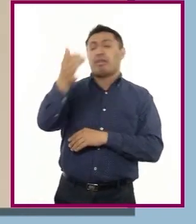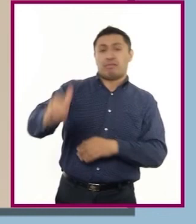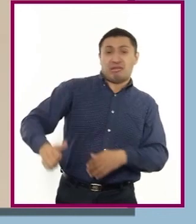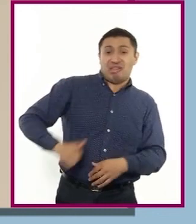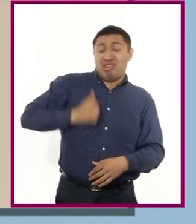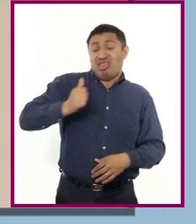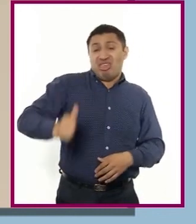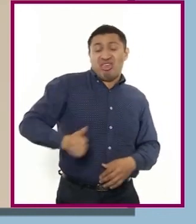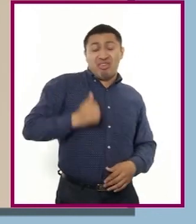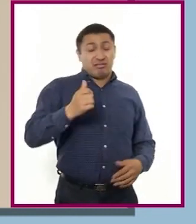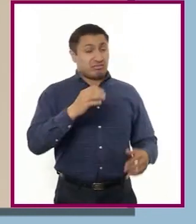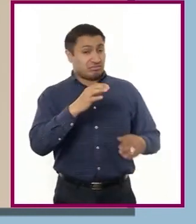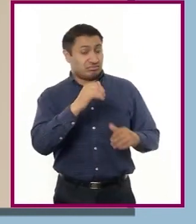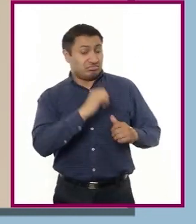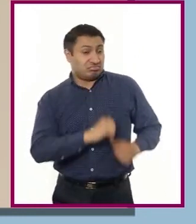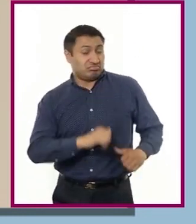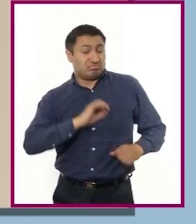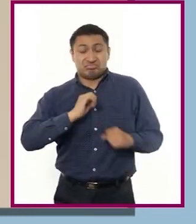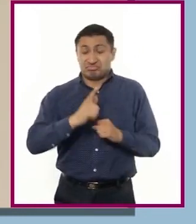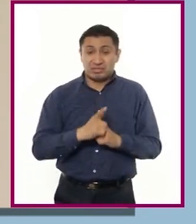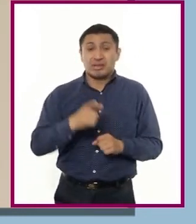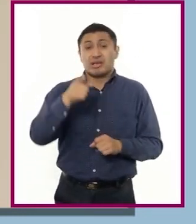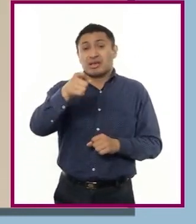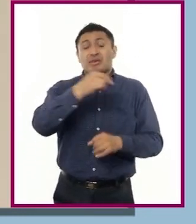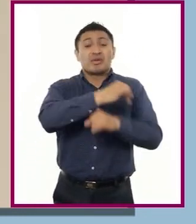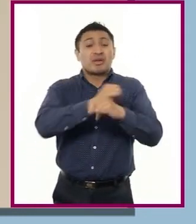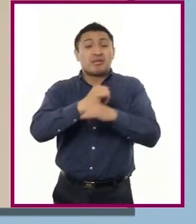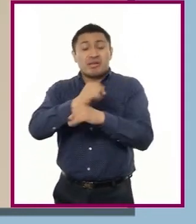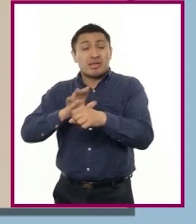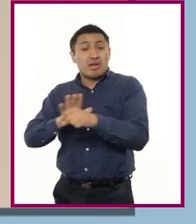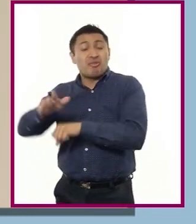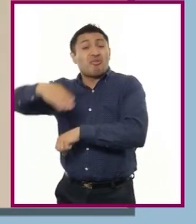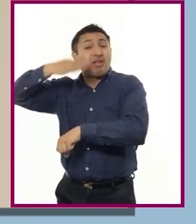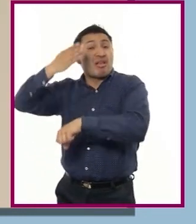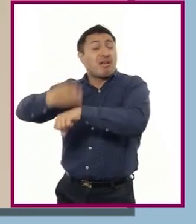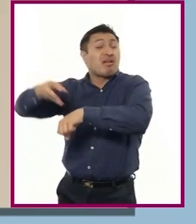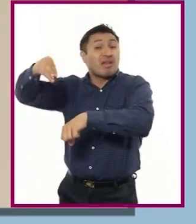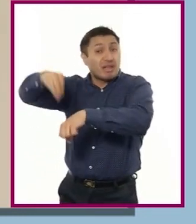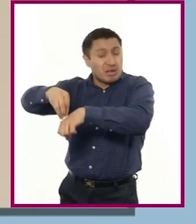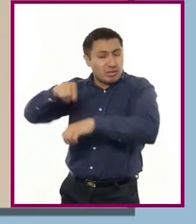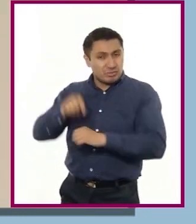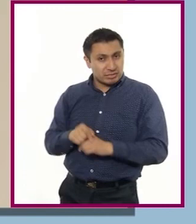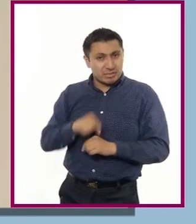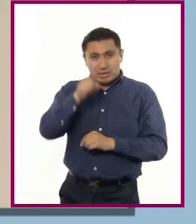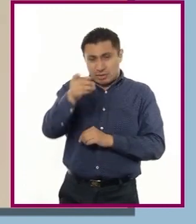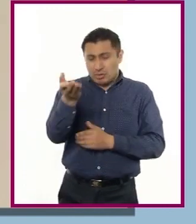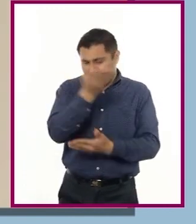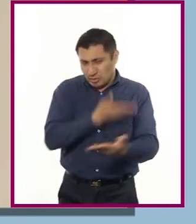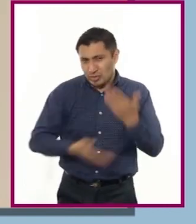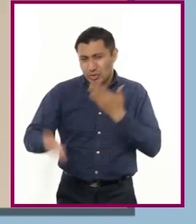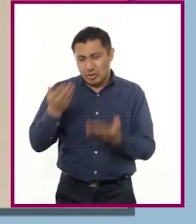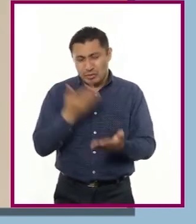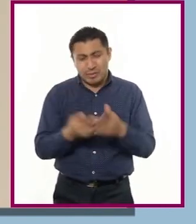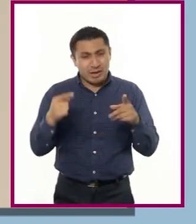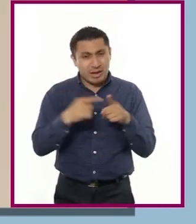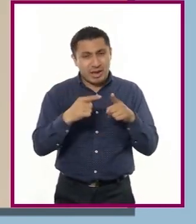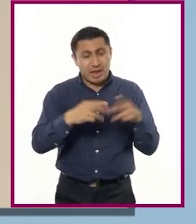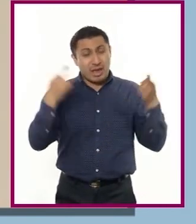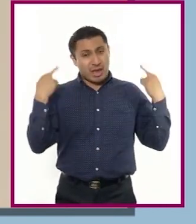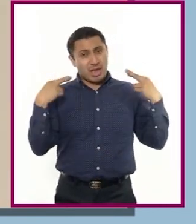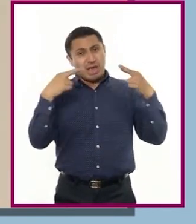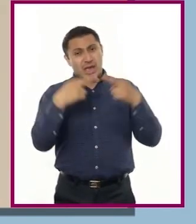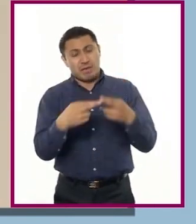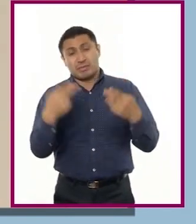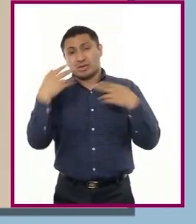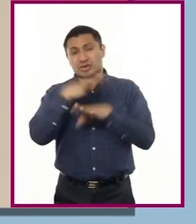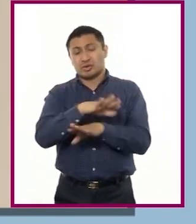y además a que investigues a qué sanción se hizo alrededor. Recuerda compartir ese trabajo con tu maestra o maestro de